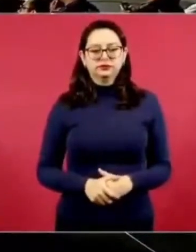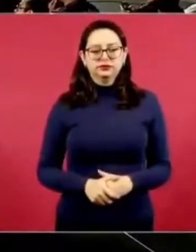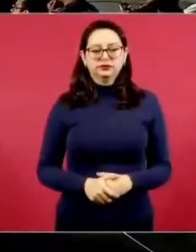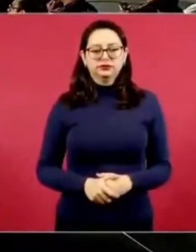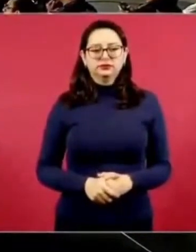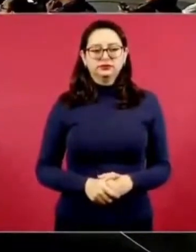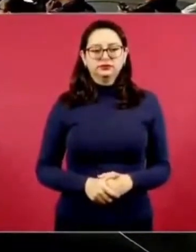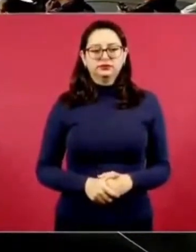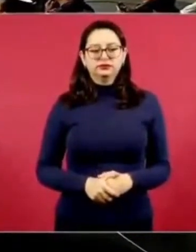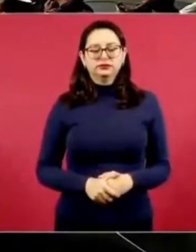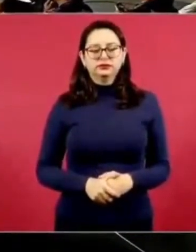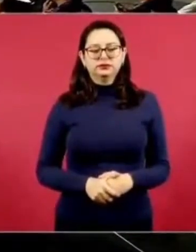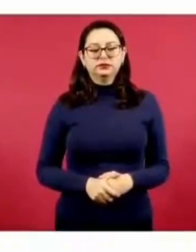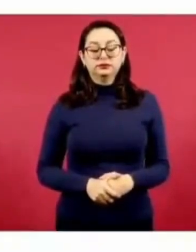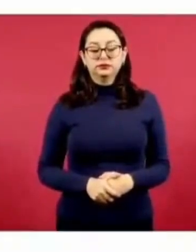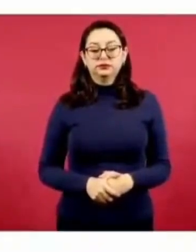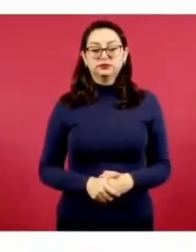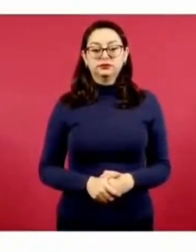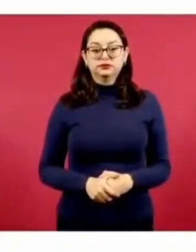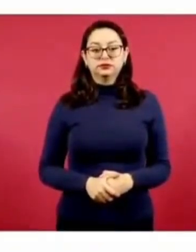Es el primer capítulo.